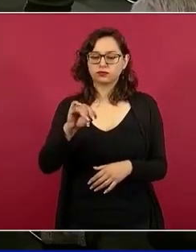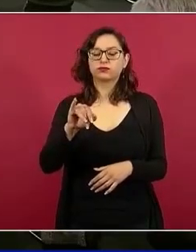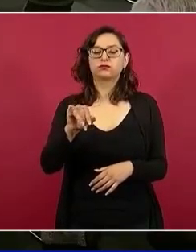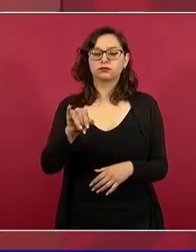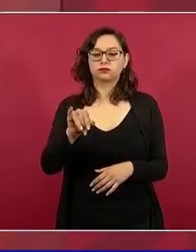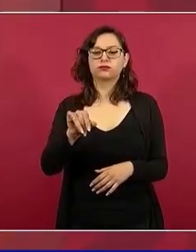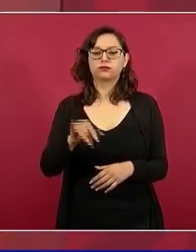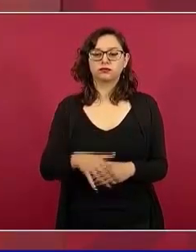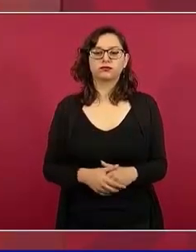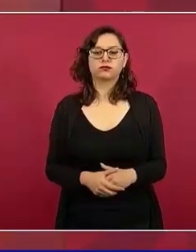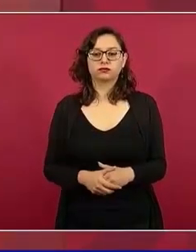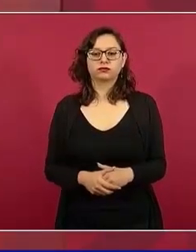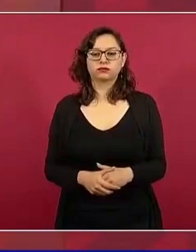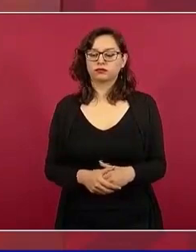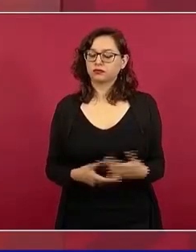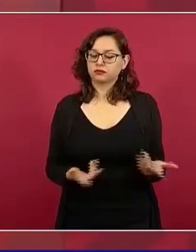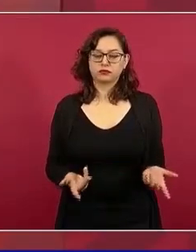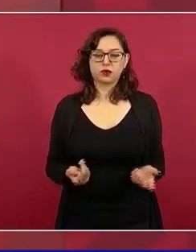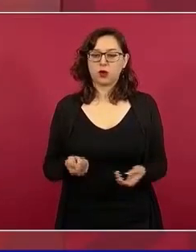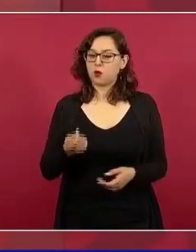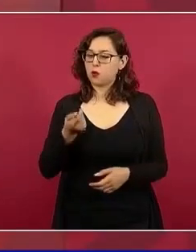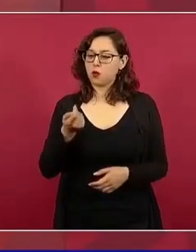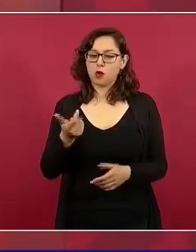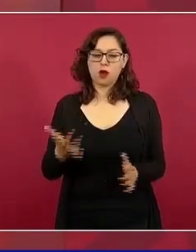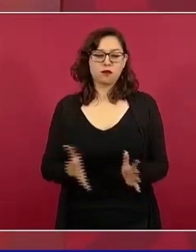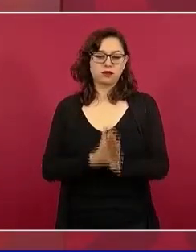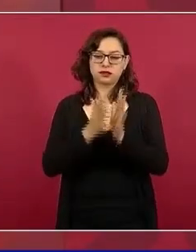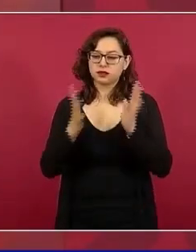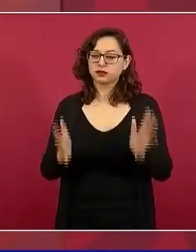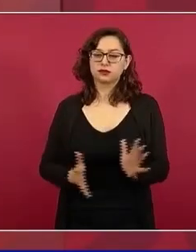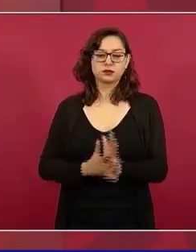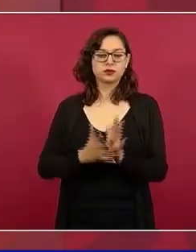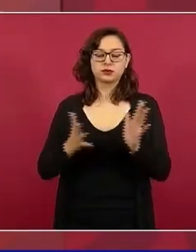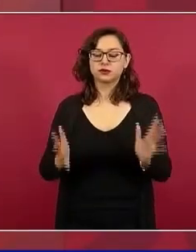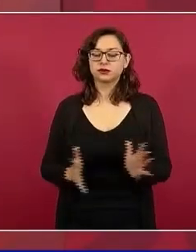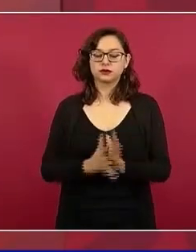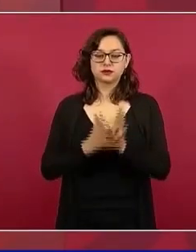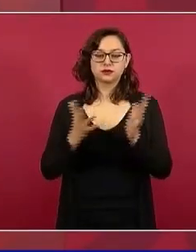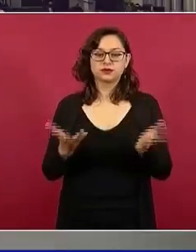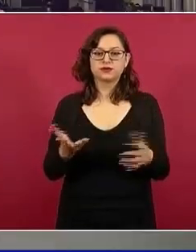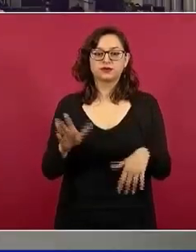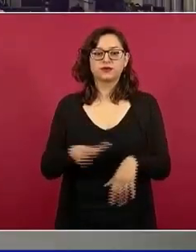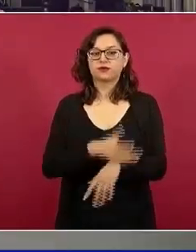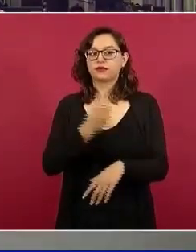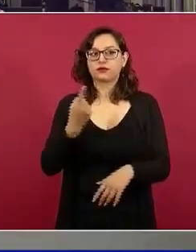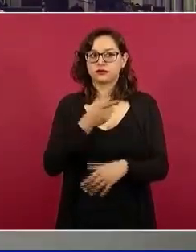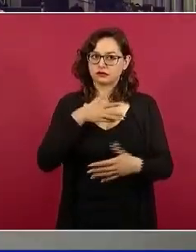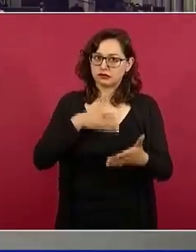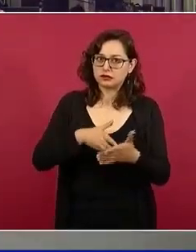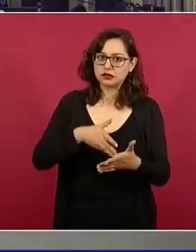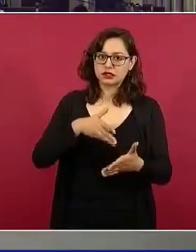sí, muy pocos, muy pocos. Entonces, ¿por qué? también